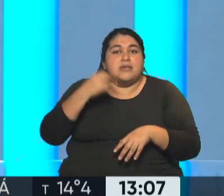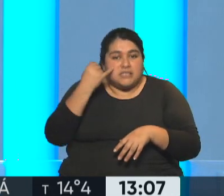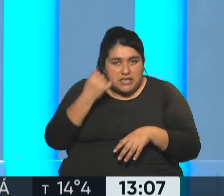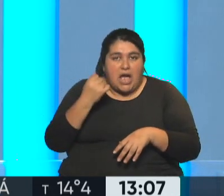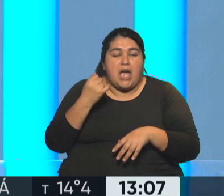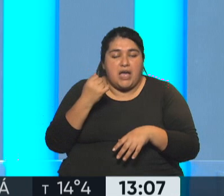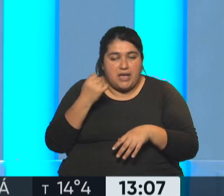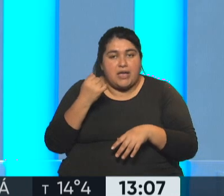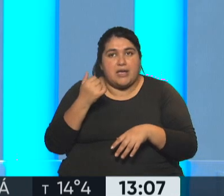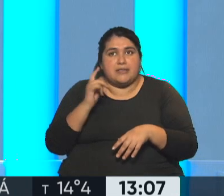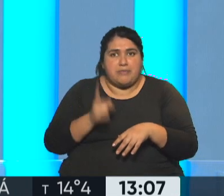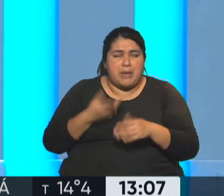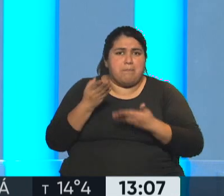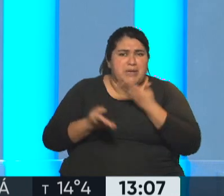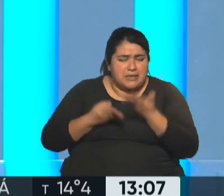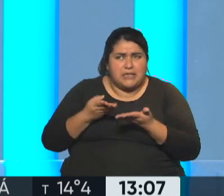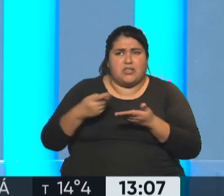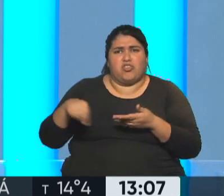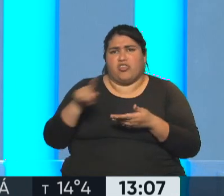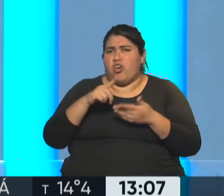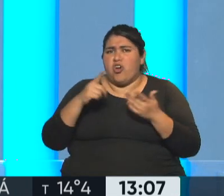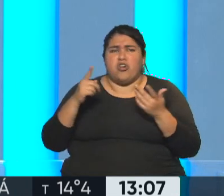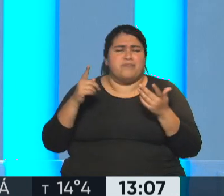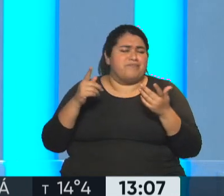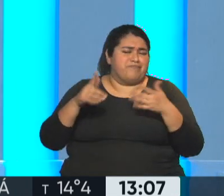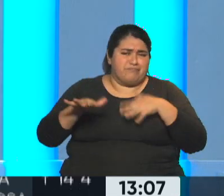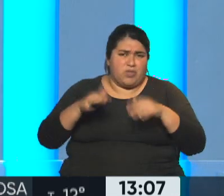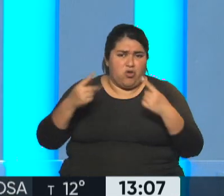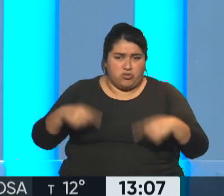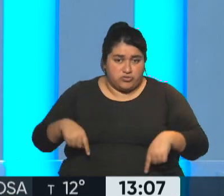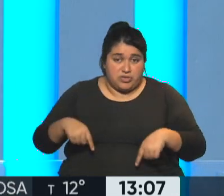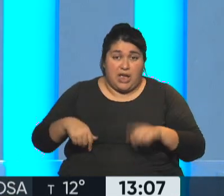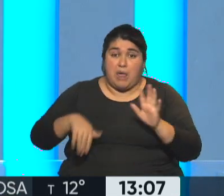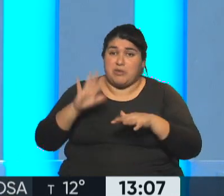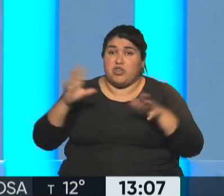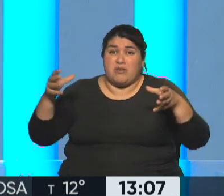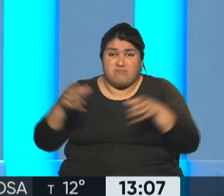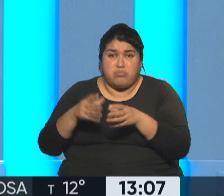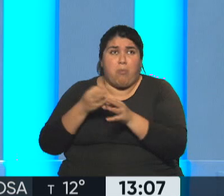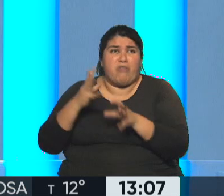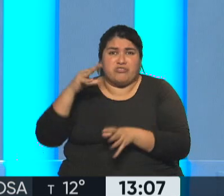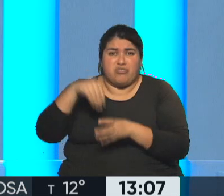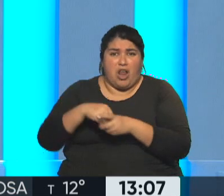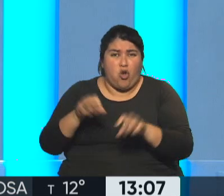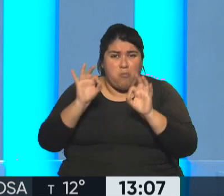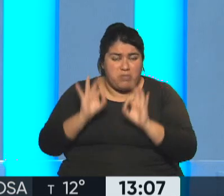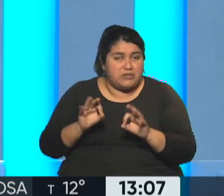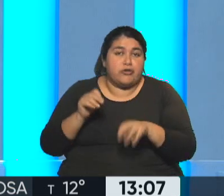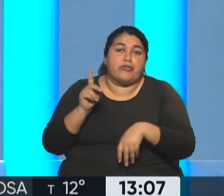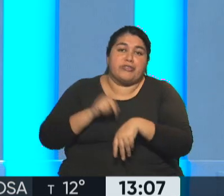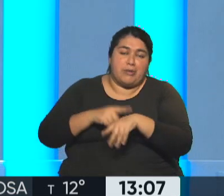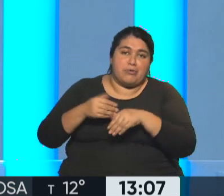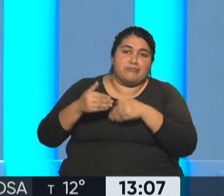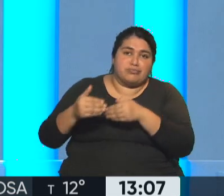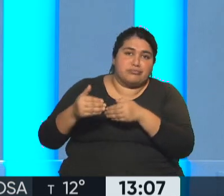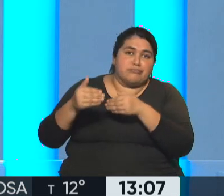por la demanda y el estrés que todo el sistema ha sufrido, muchas juntas no están completas, entonces se ha dilatado lo que es